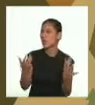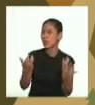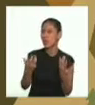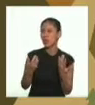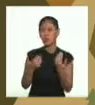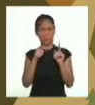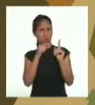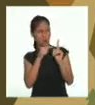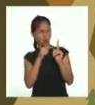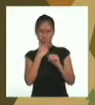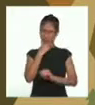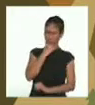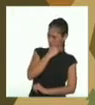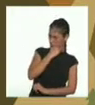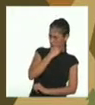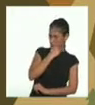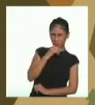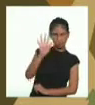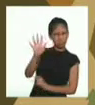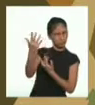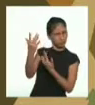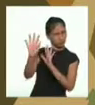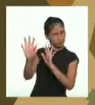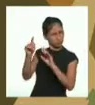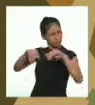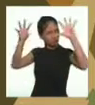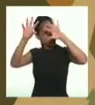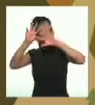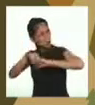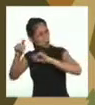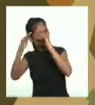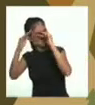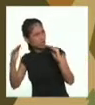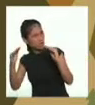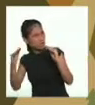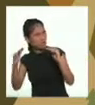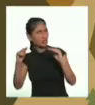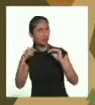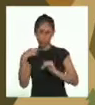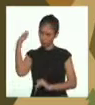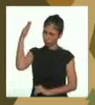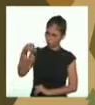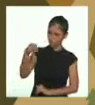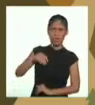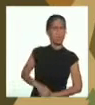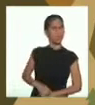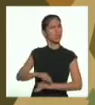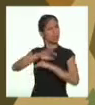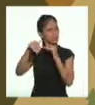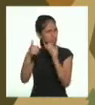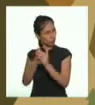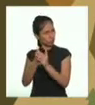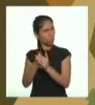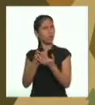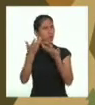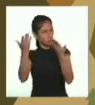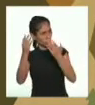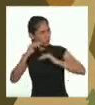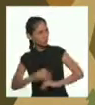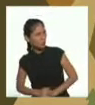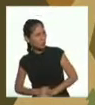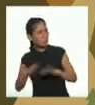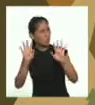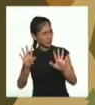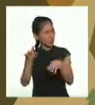La desconocida le dijo, Espérame esta noche en tu casa. Llegaré cuando todo duerma.